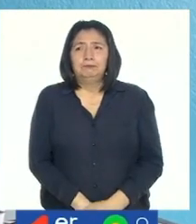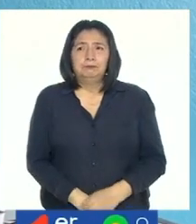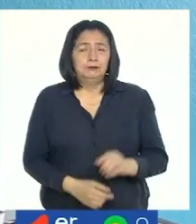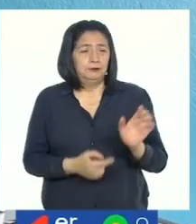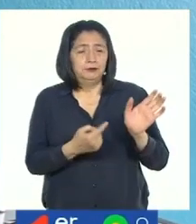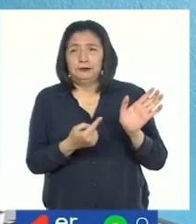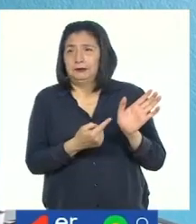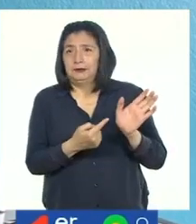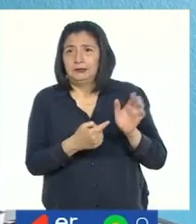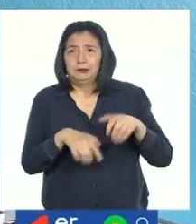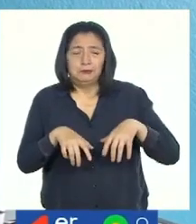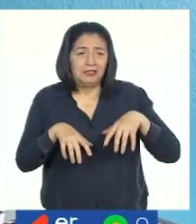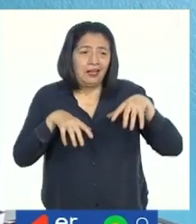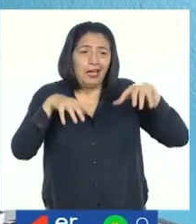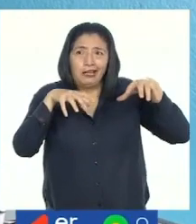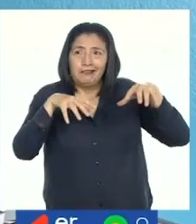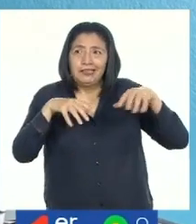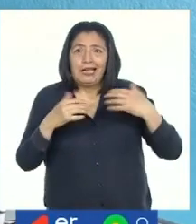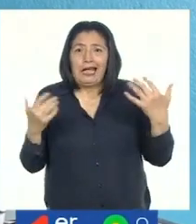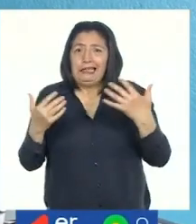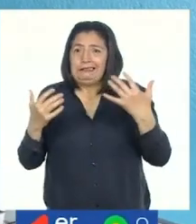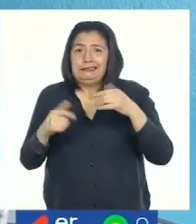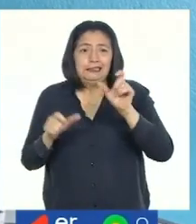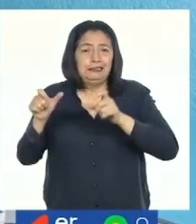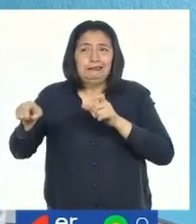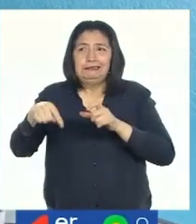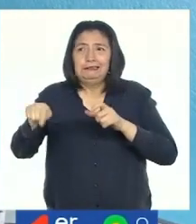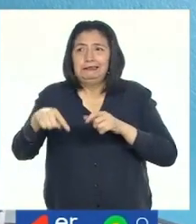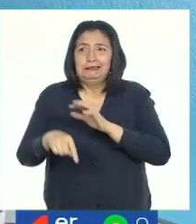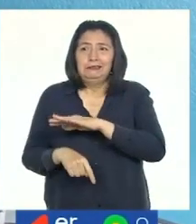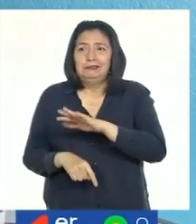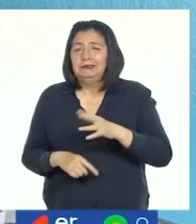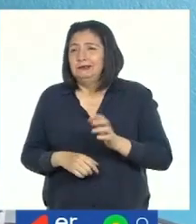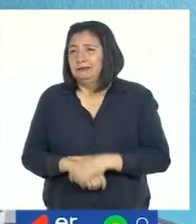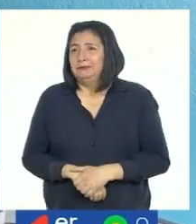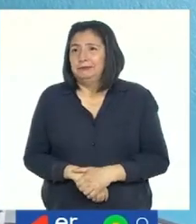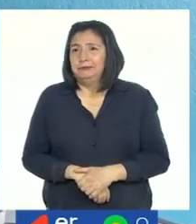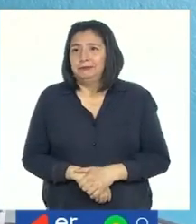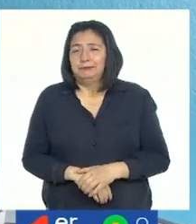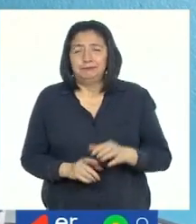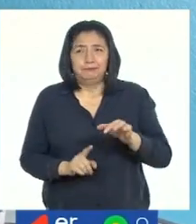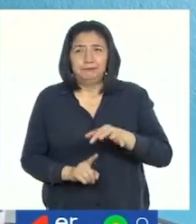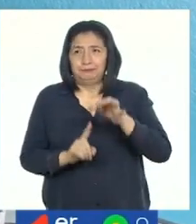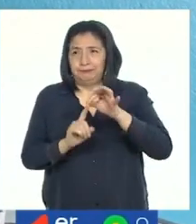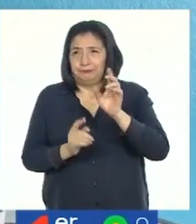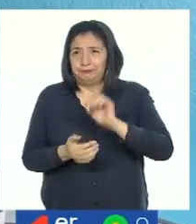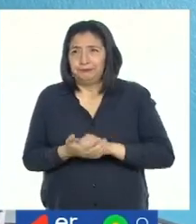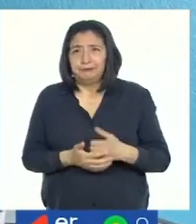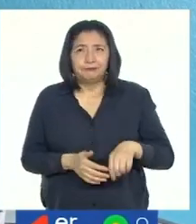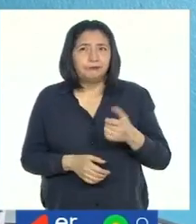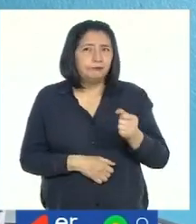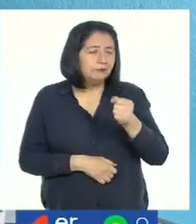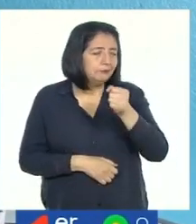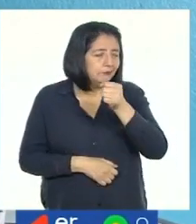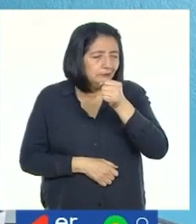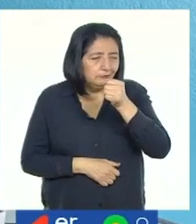Este es mi fantasma y asusta a todos mis muñecos, en especial a mi detective cuando está haciendo